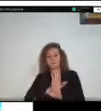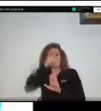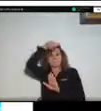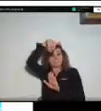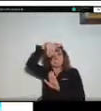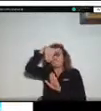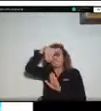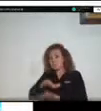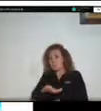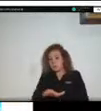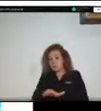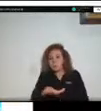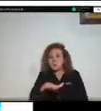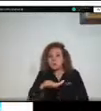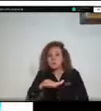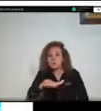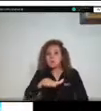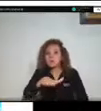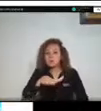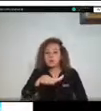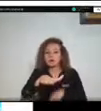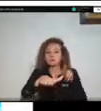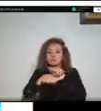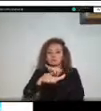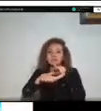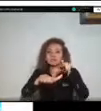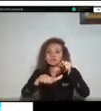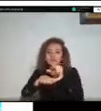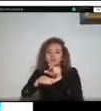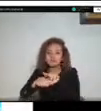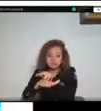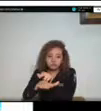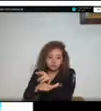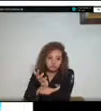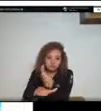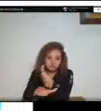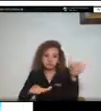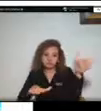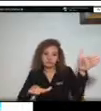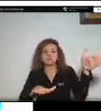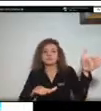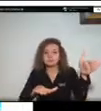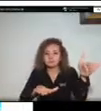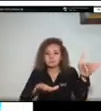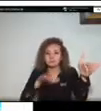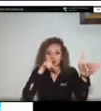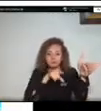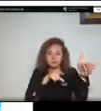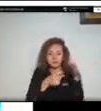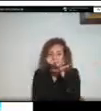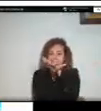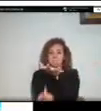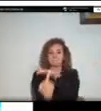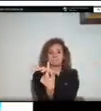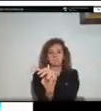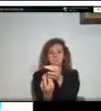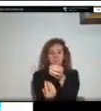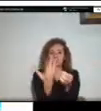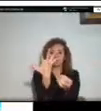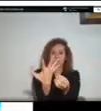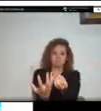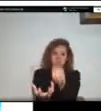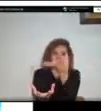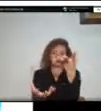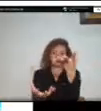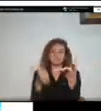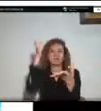energía de la corriente termina abriendo esas barras centrales y generando procesos de erosión fuertes en sus